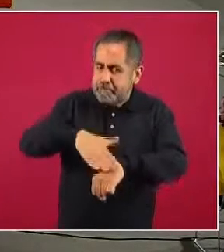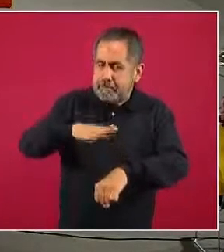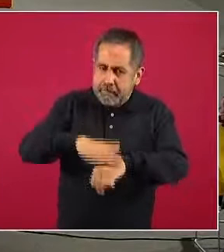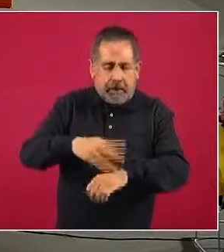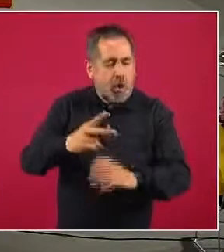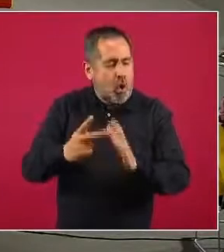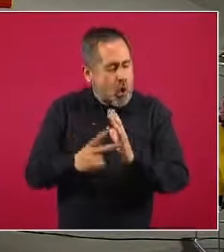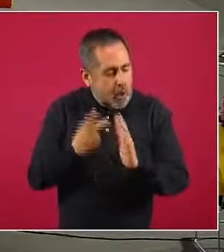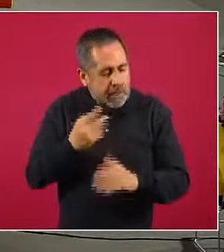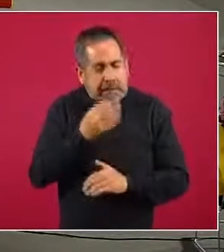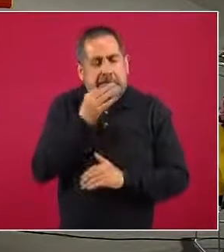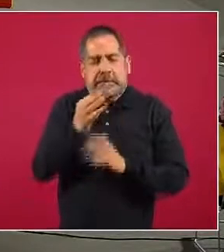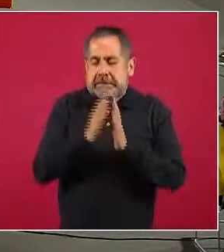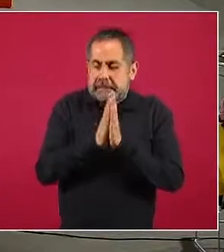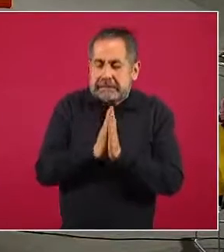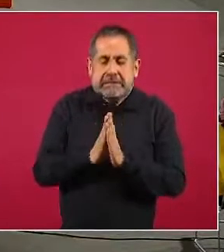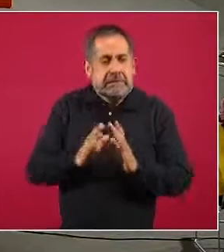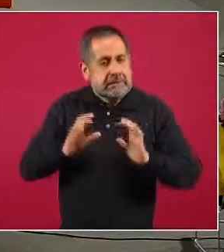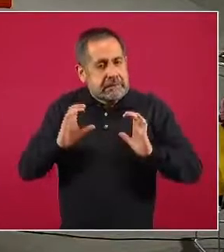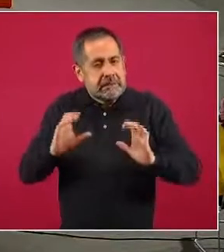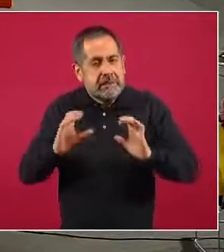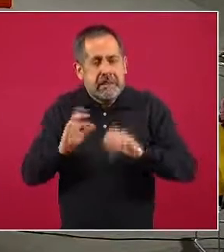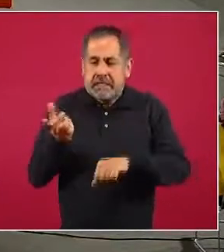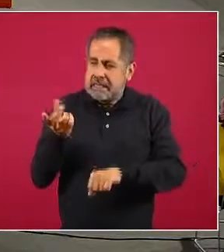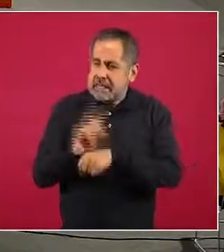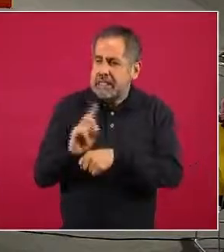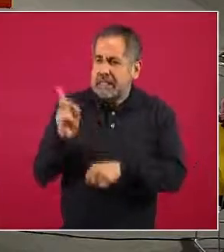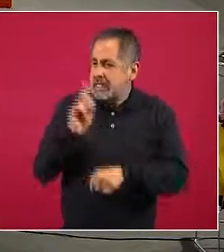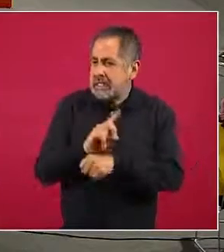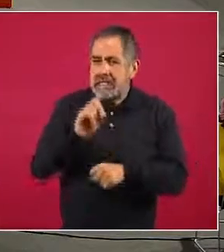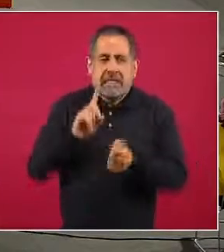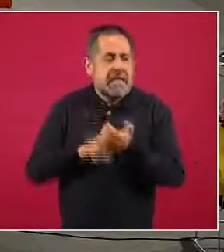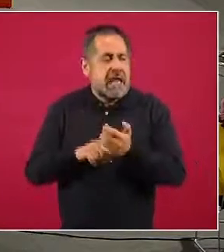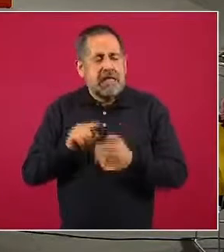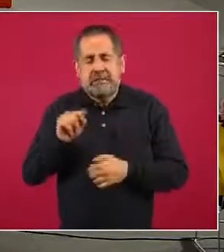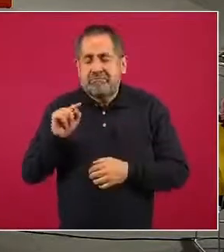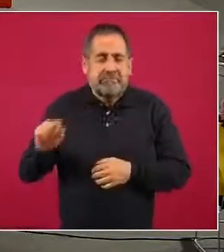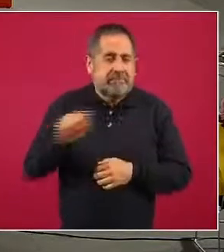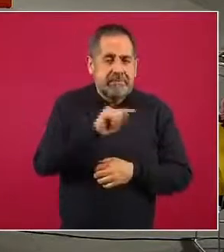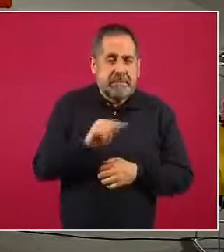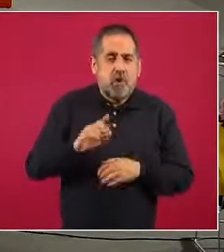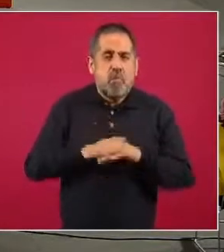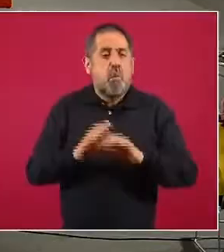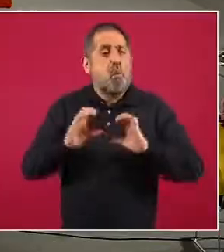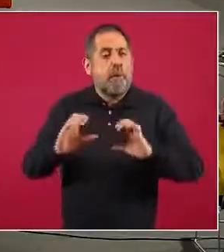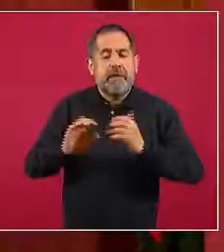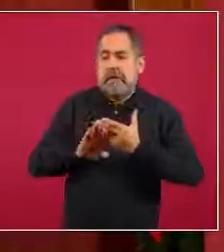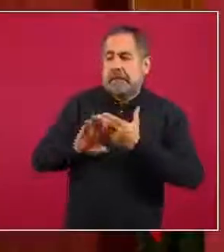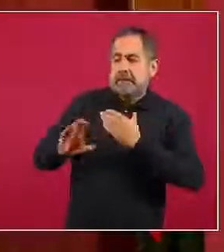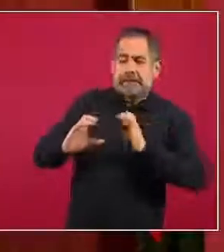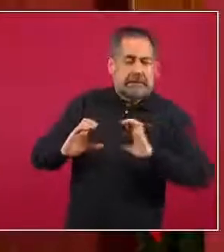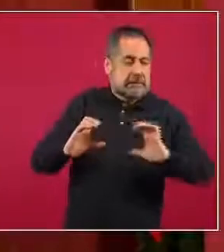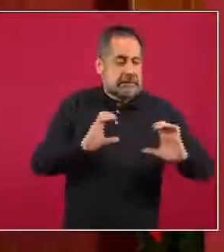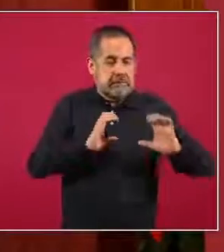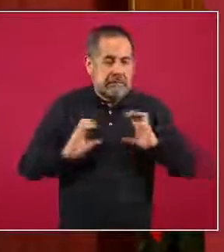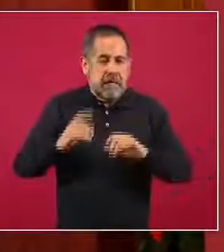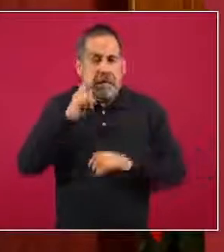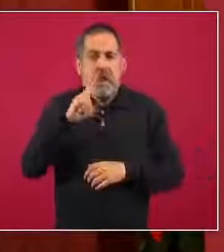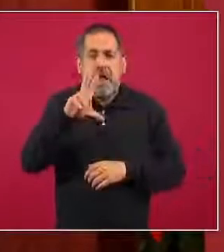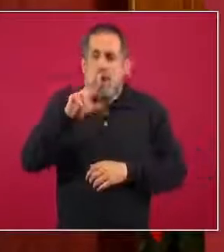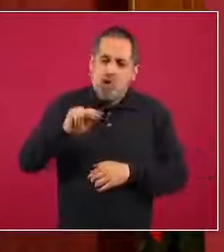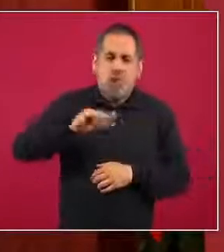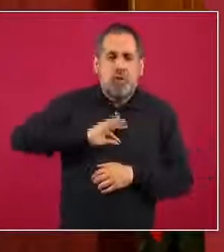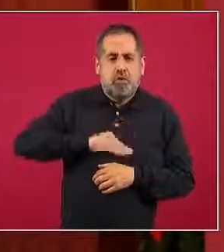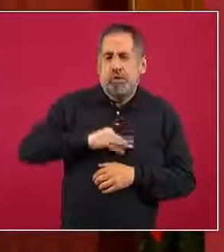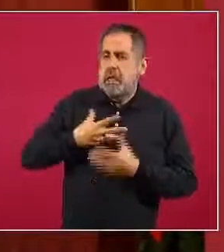población para implementar de manera diaria y en cada momento, las acciones de prevención para efectos de los contagios.